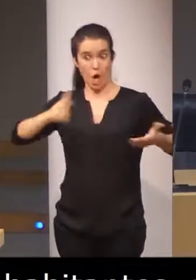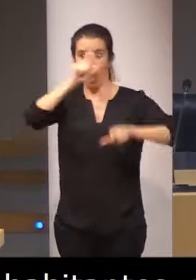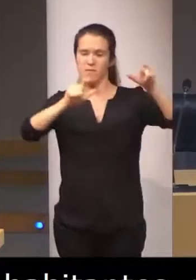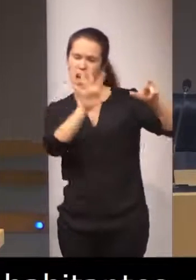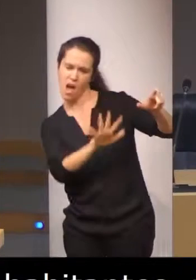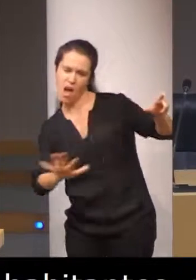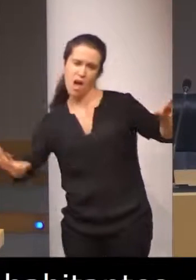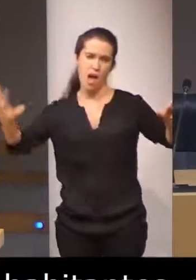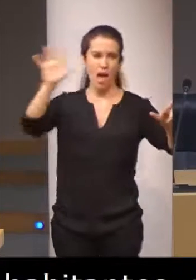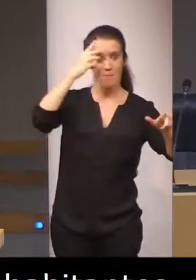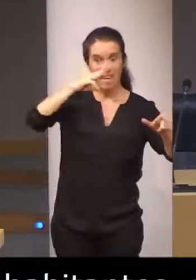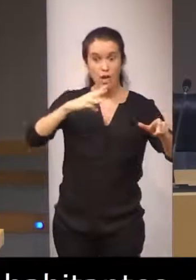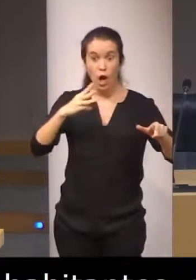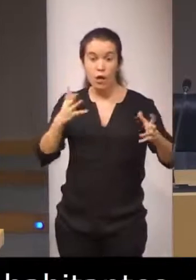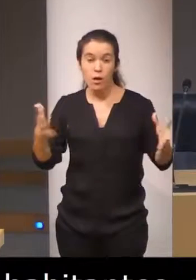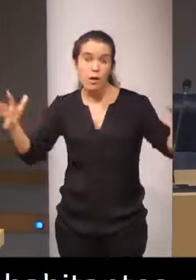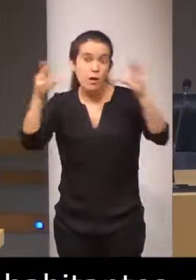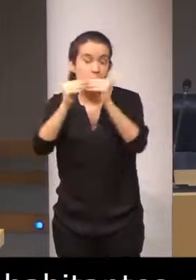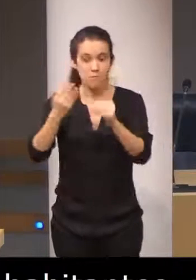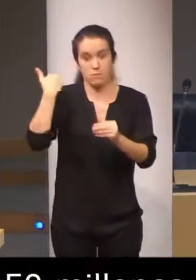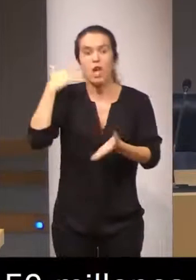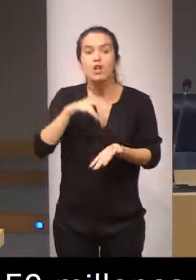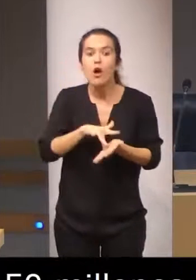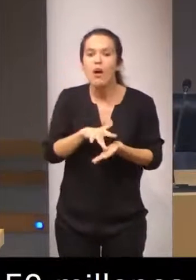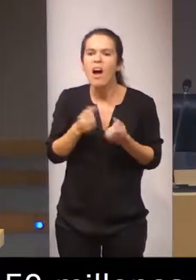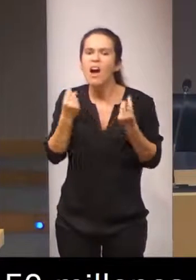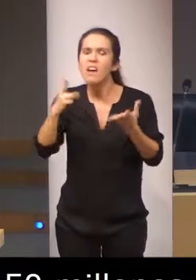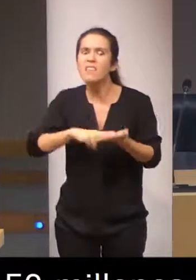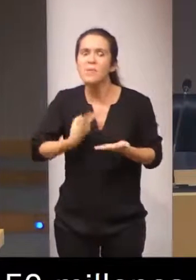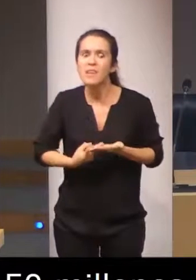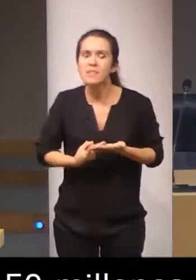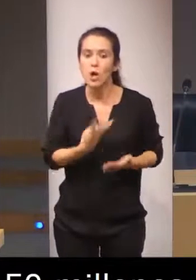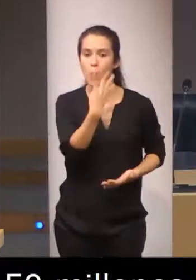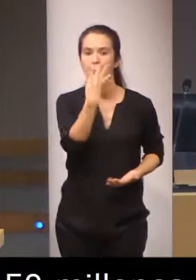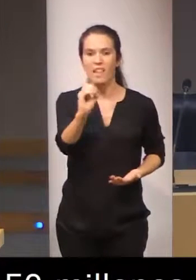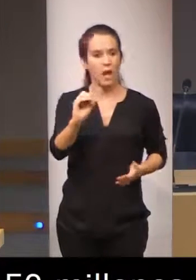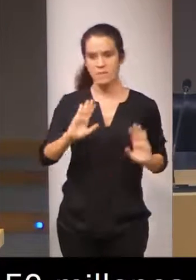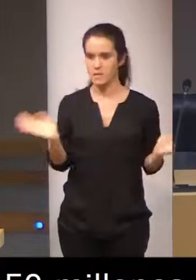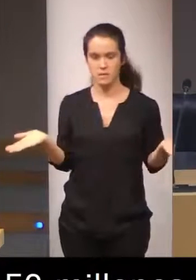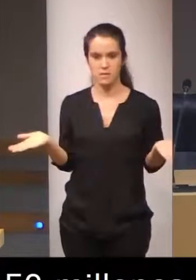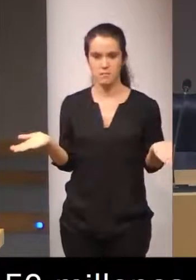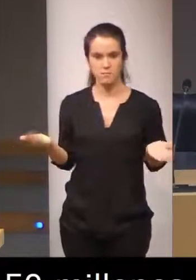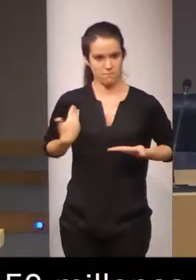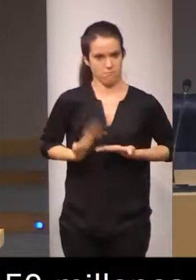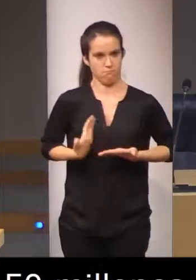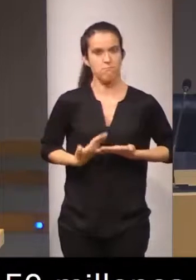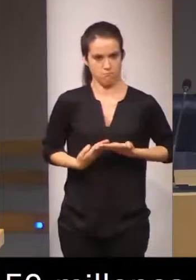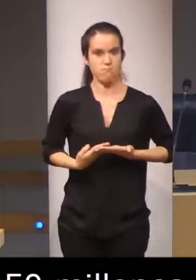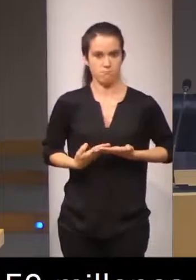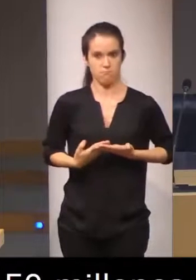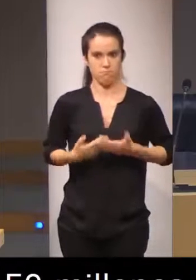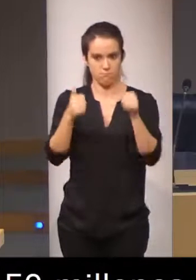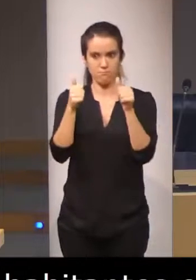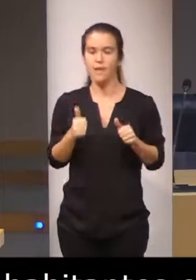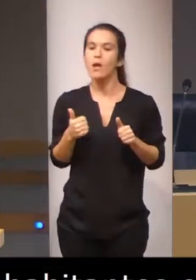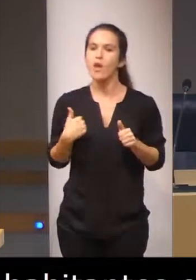México solo hay 40 había 40 intérpretes acreditados ¿y por qué? la